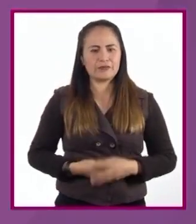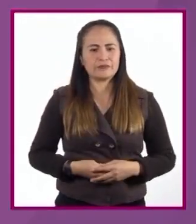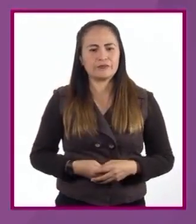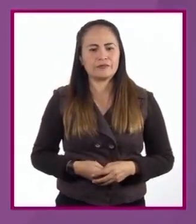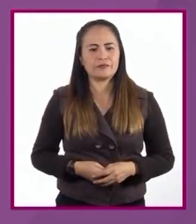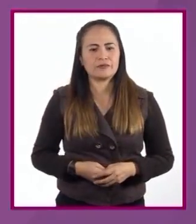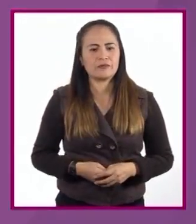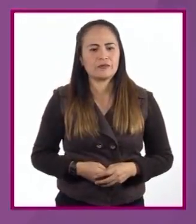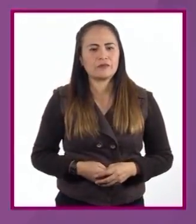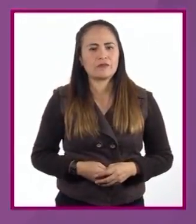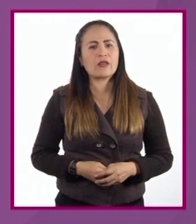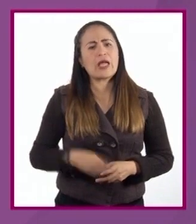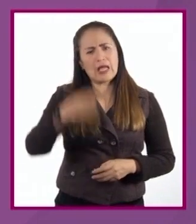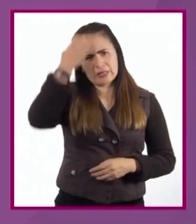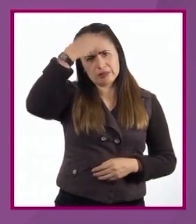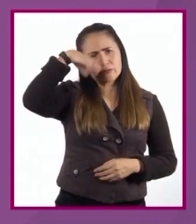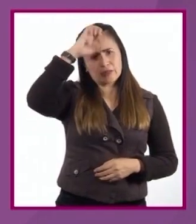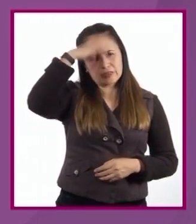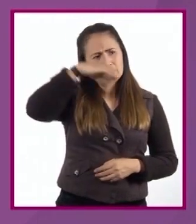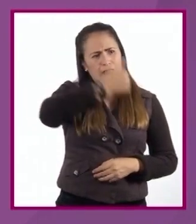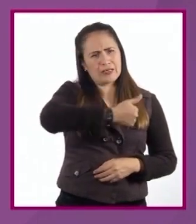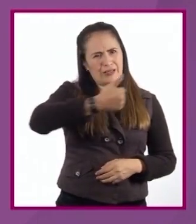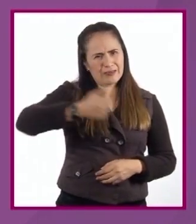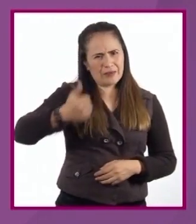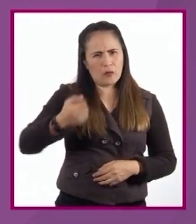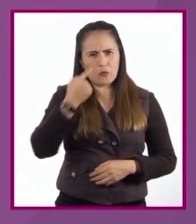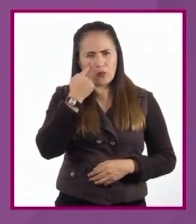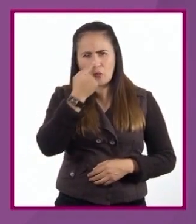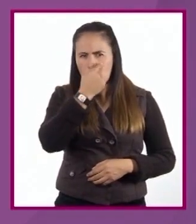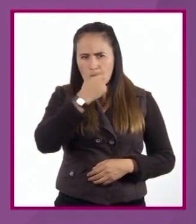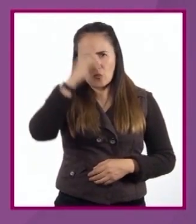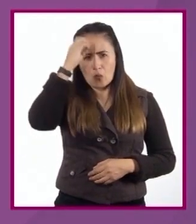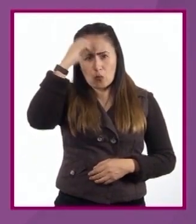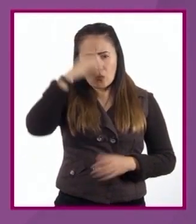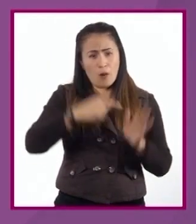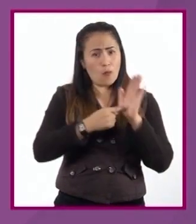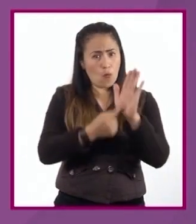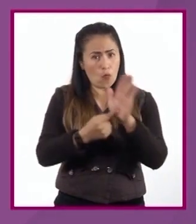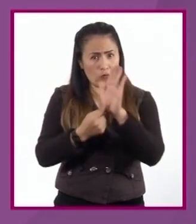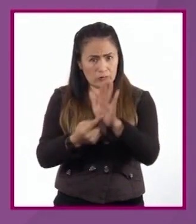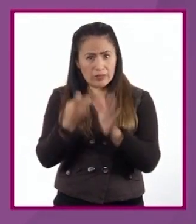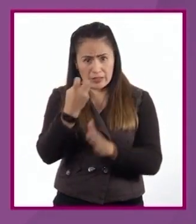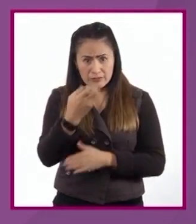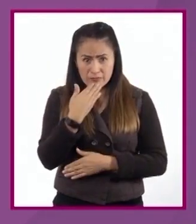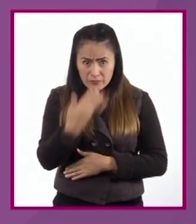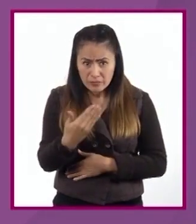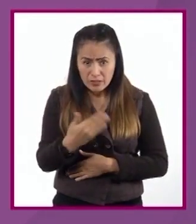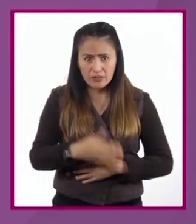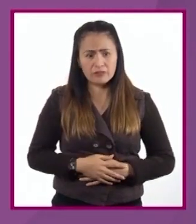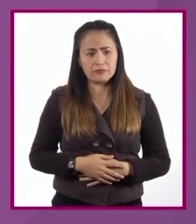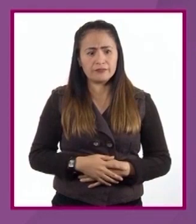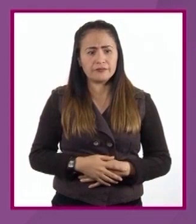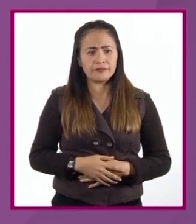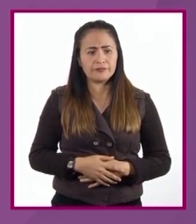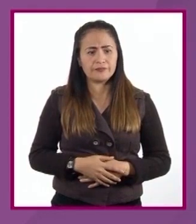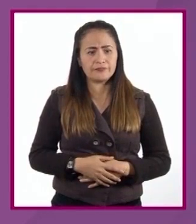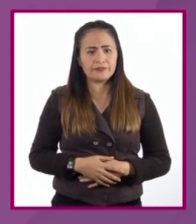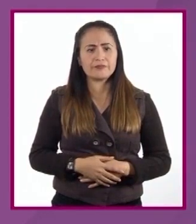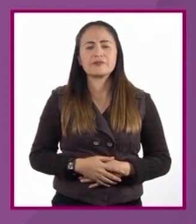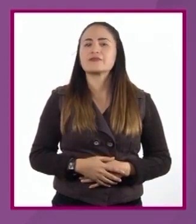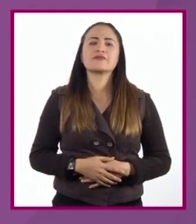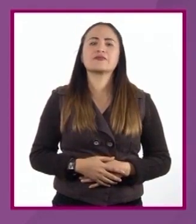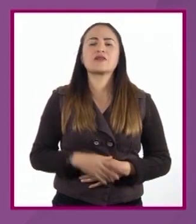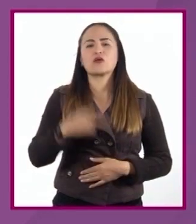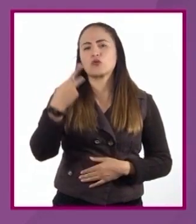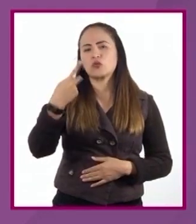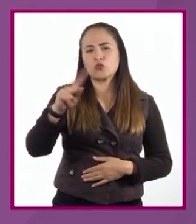uso de la experiencia personal para validar nuestro punto de vista? Mira, generalmente los hechos referidos